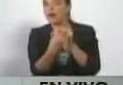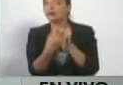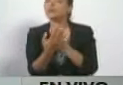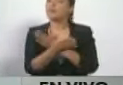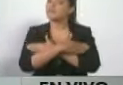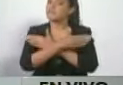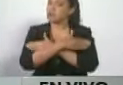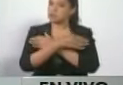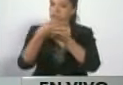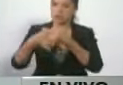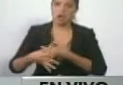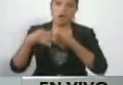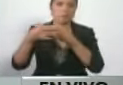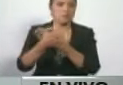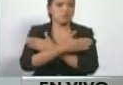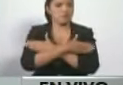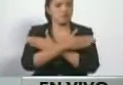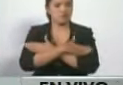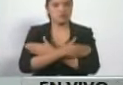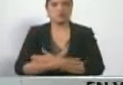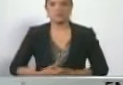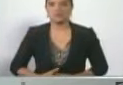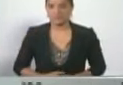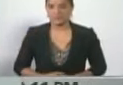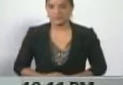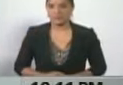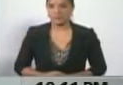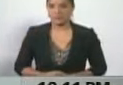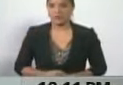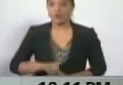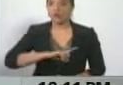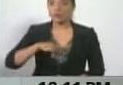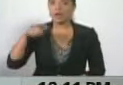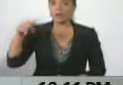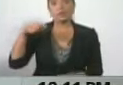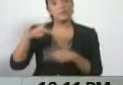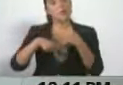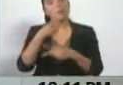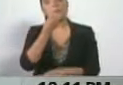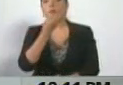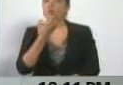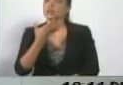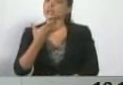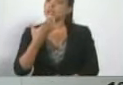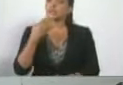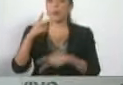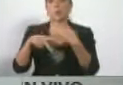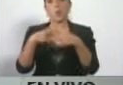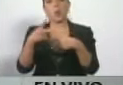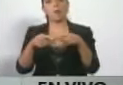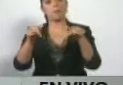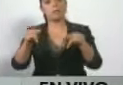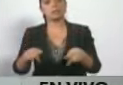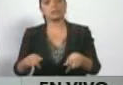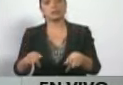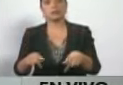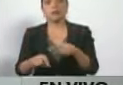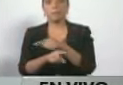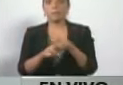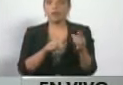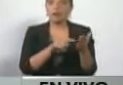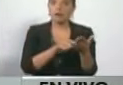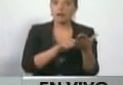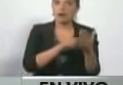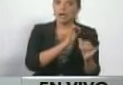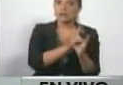siempre. Ahora, mientras estábamos aquí en este programa tan bonito, iban aconteciendo estas cosas que nos